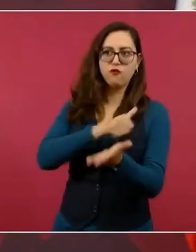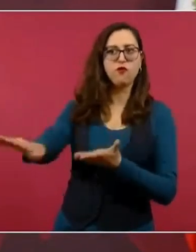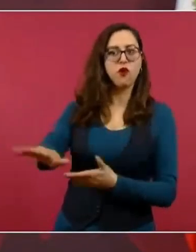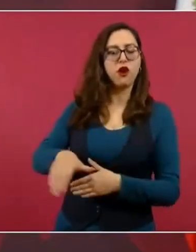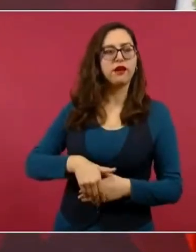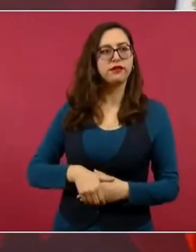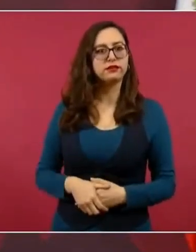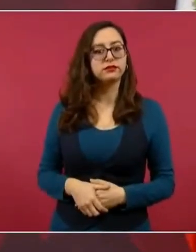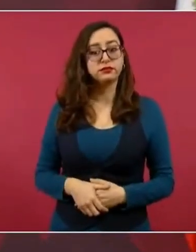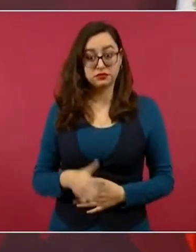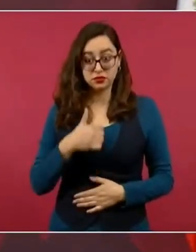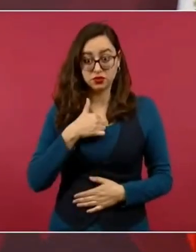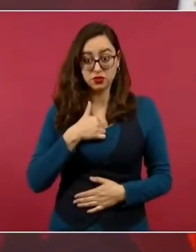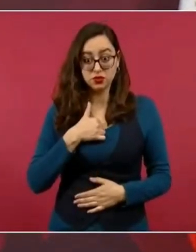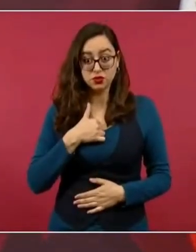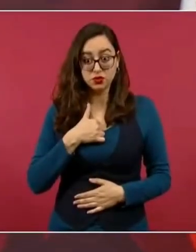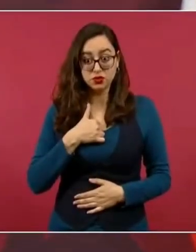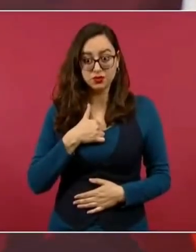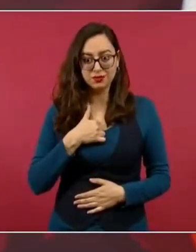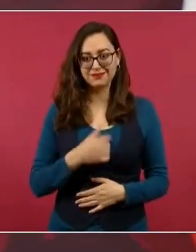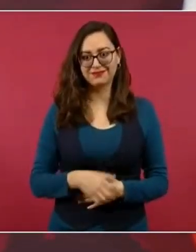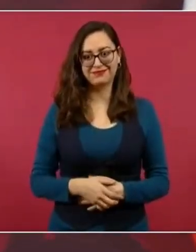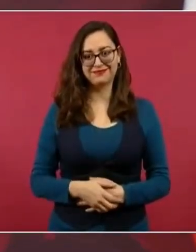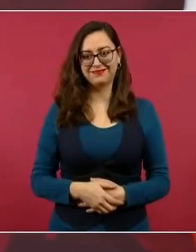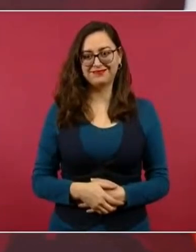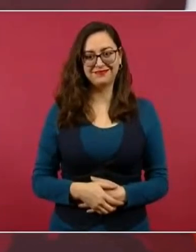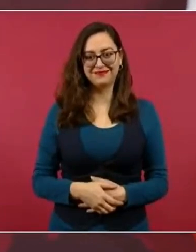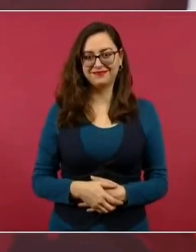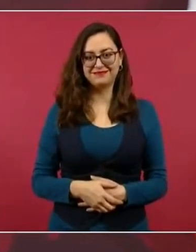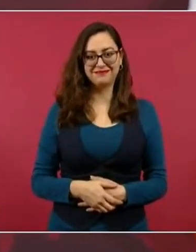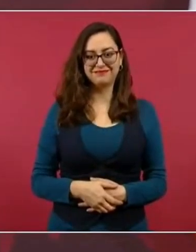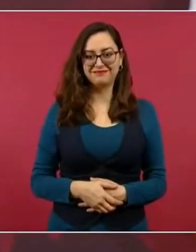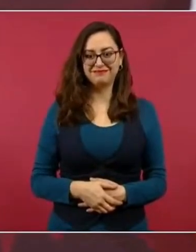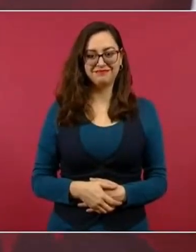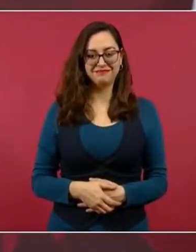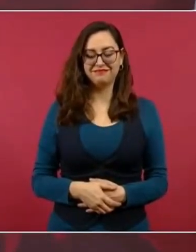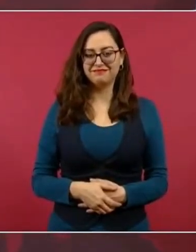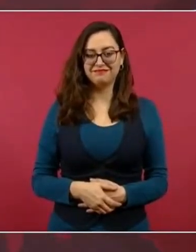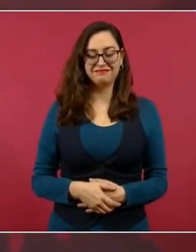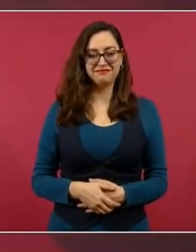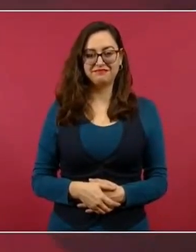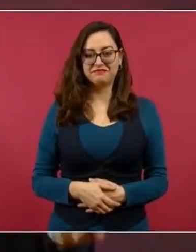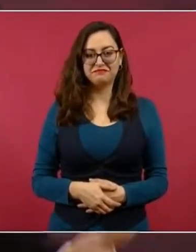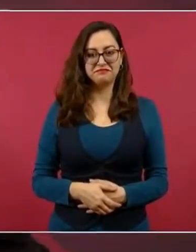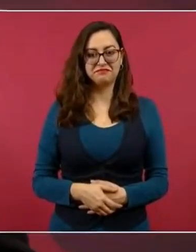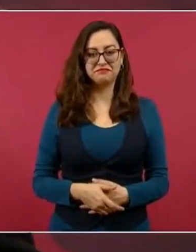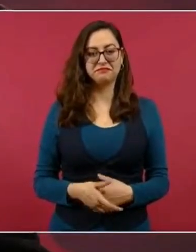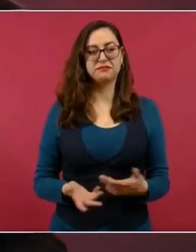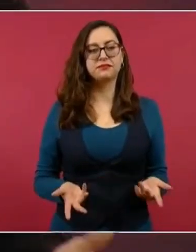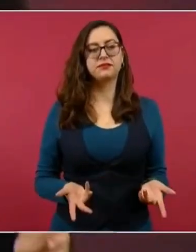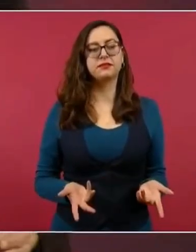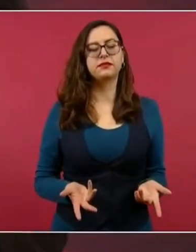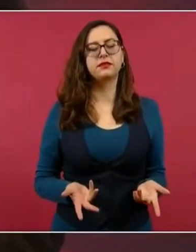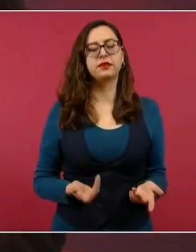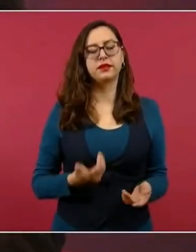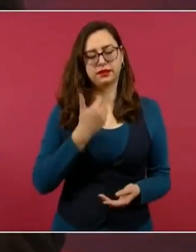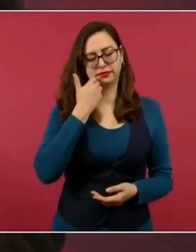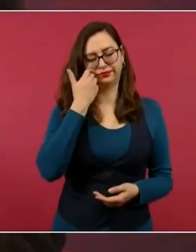es incómodo este periodista o para decirle ayúdame